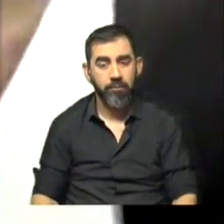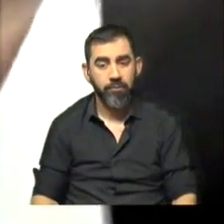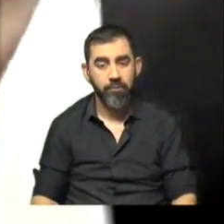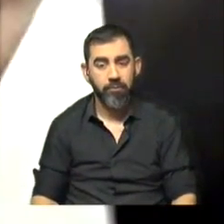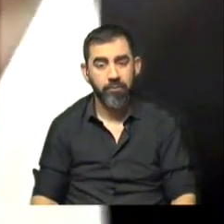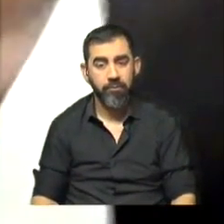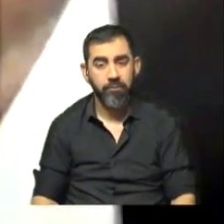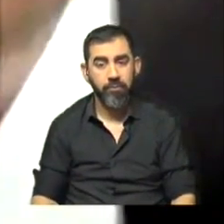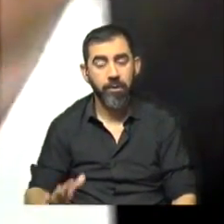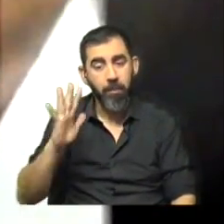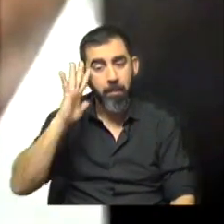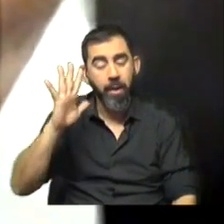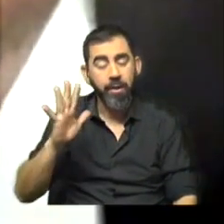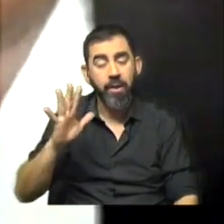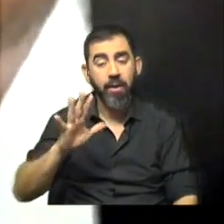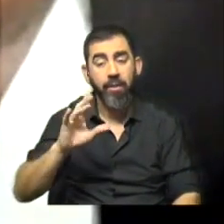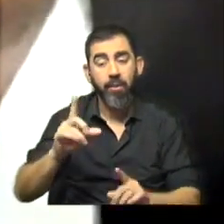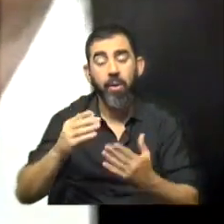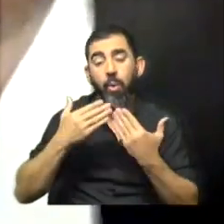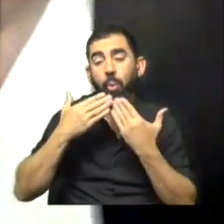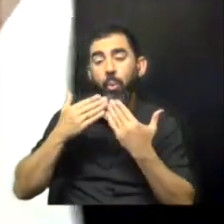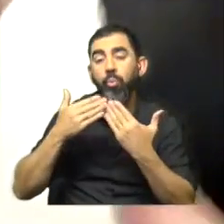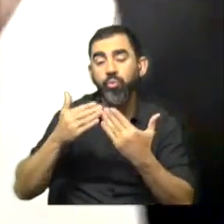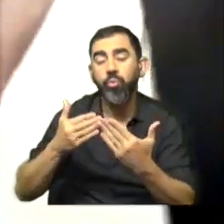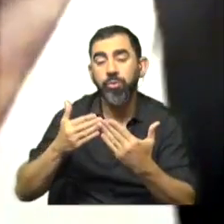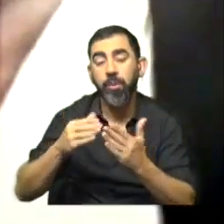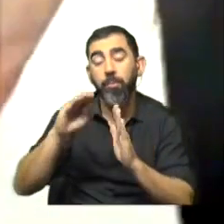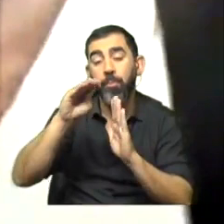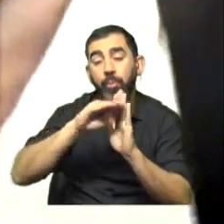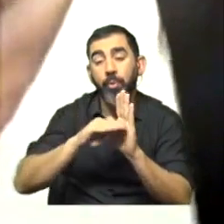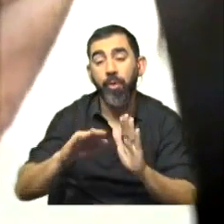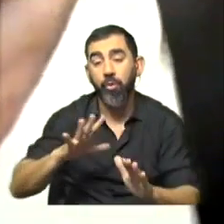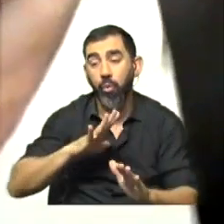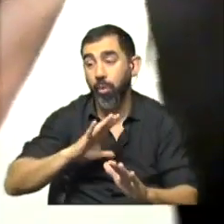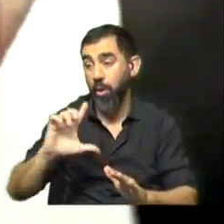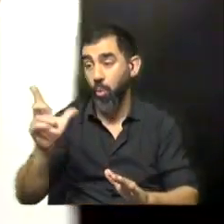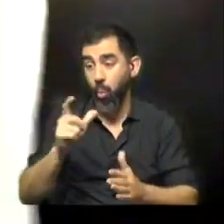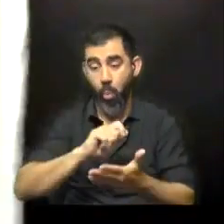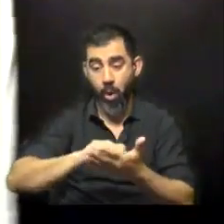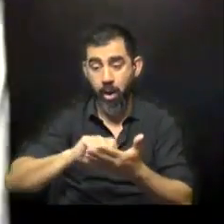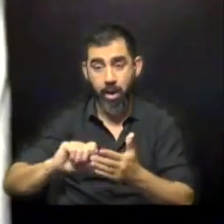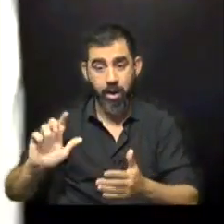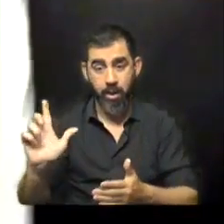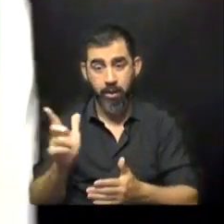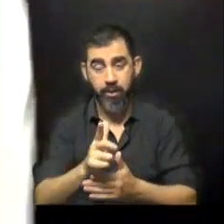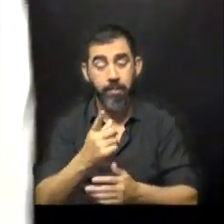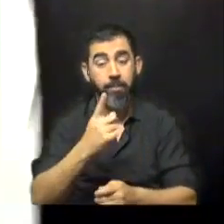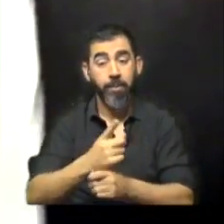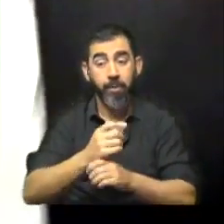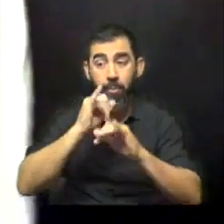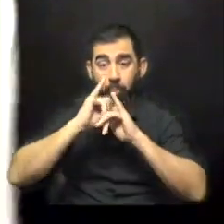Se supone que tiene que haber una consulta, los programas todavía no están escritos, o sea que tienen que primero